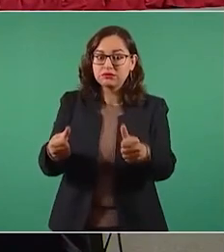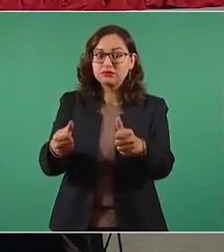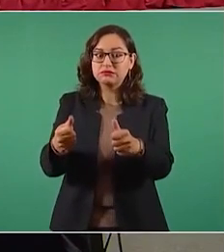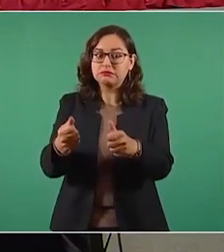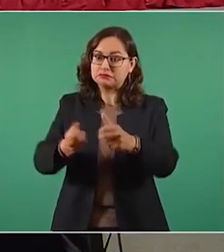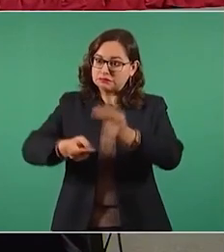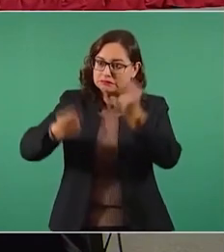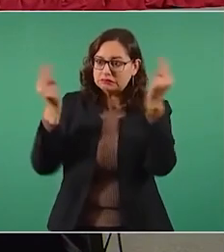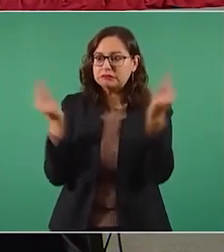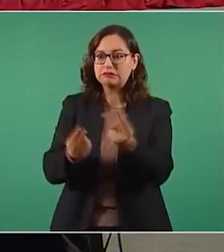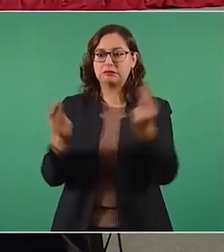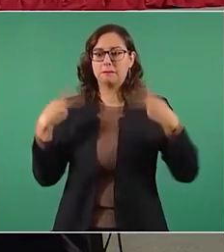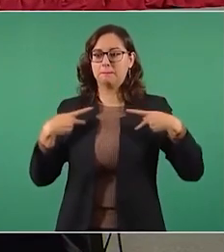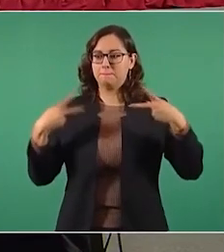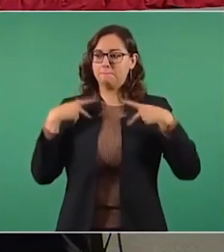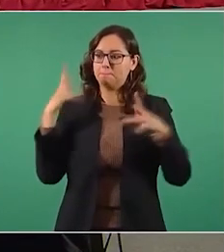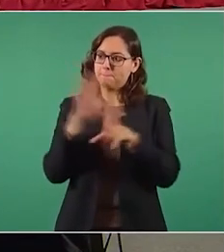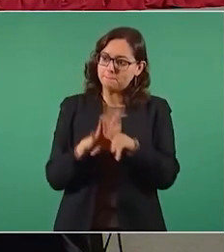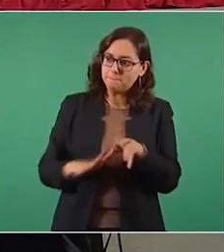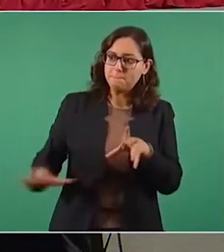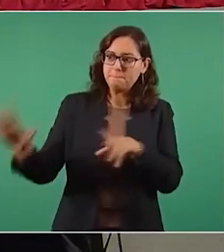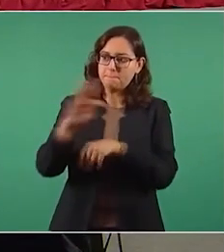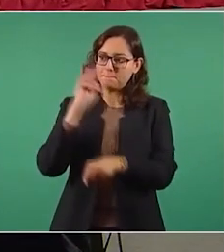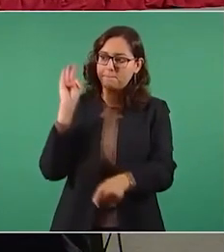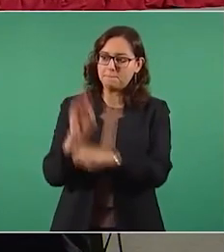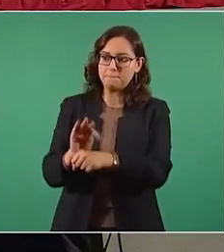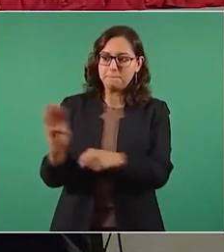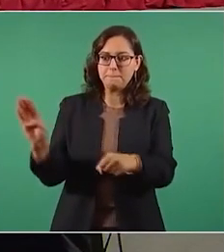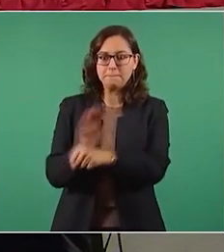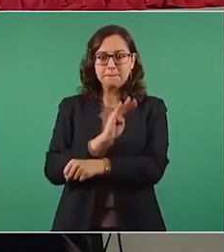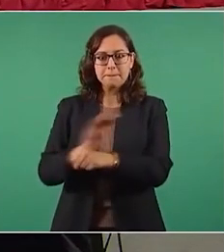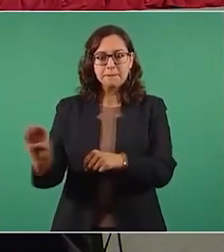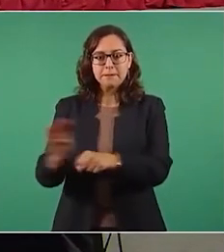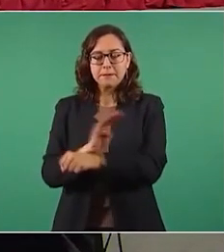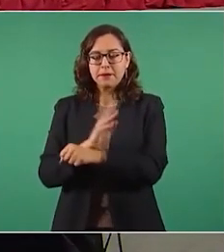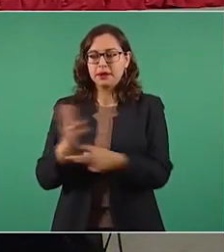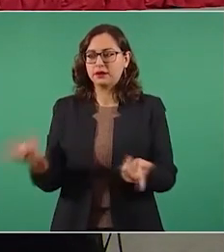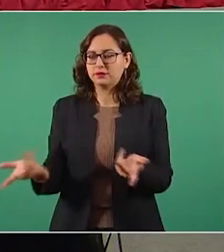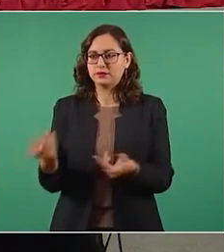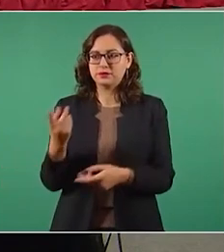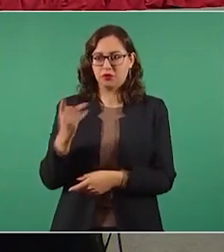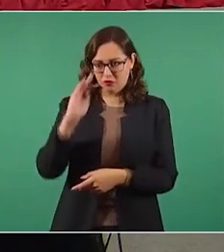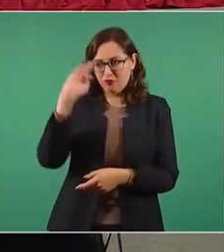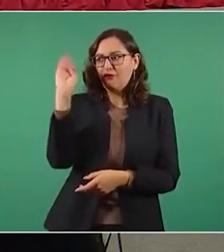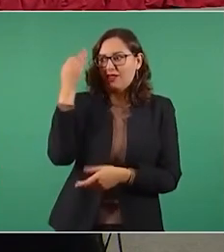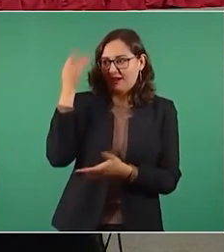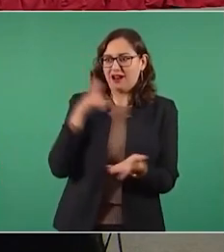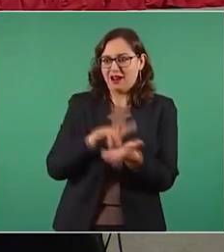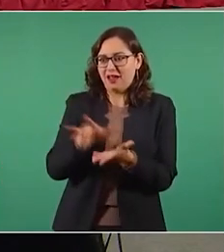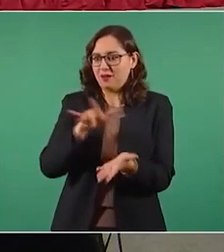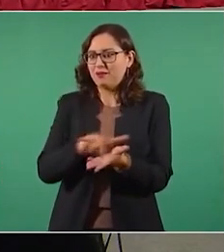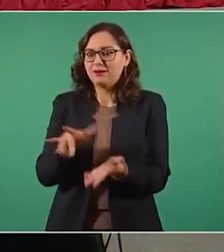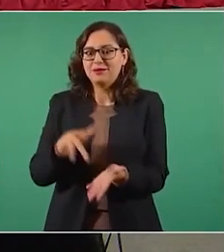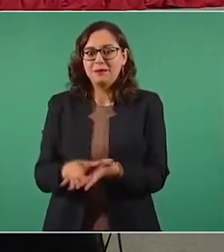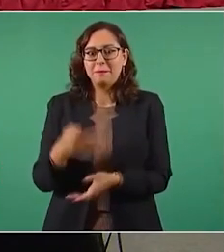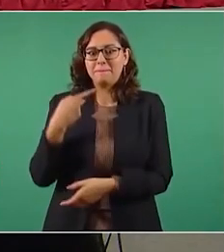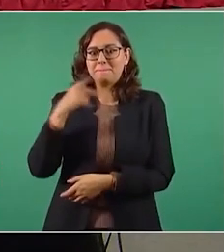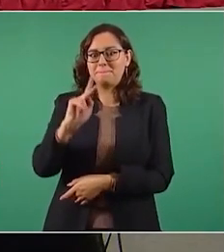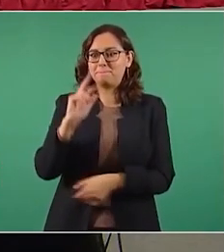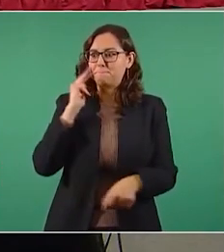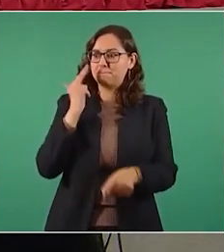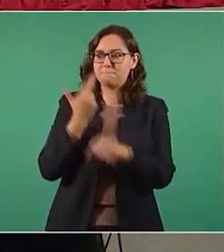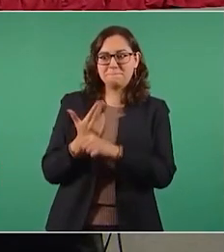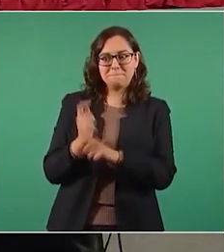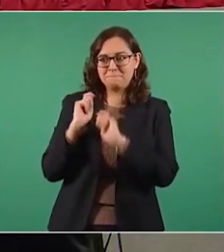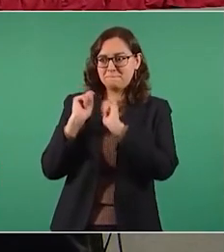de Guanajuato. Nosotros estamos haciendo todo, pero no contamos